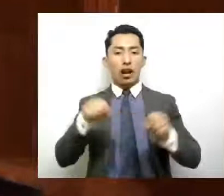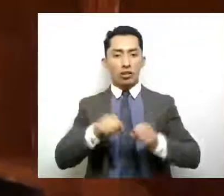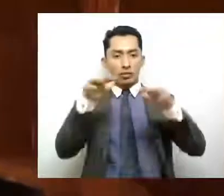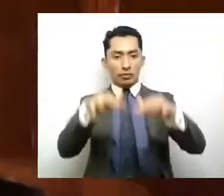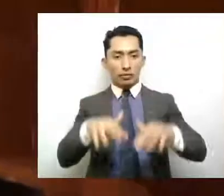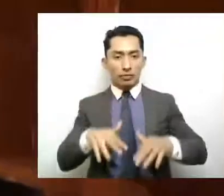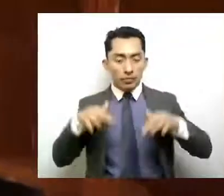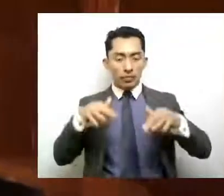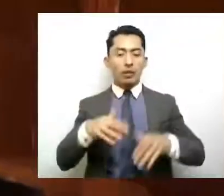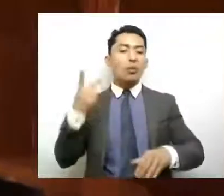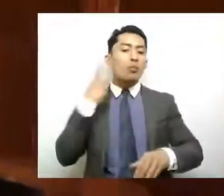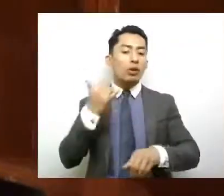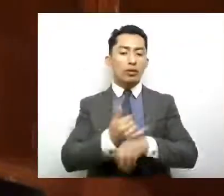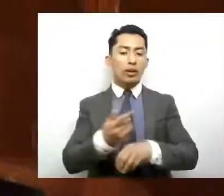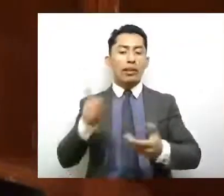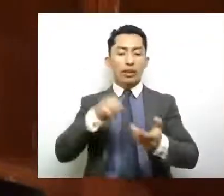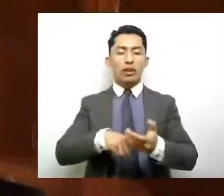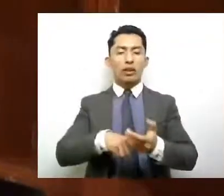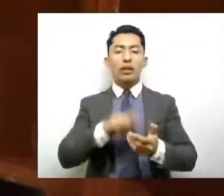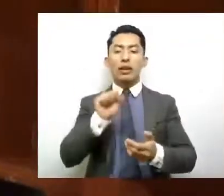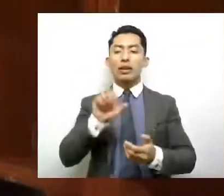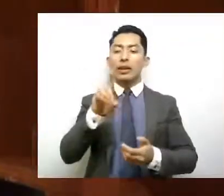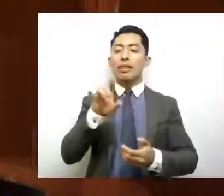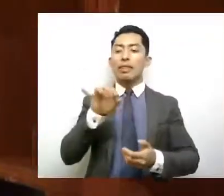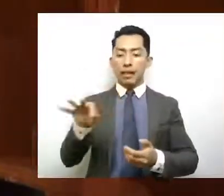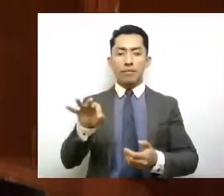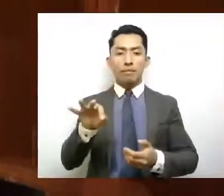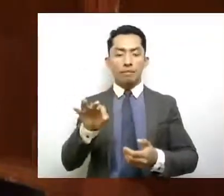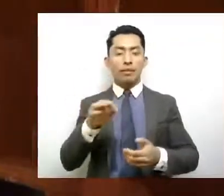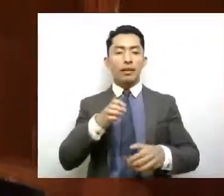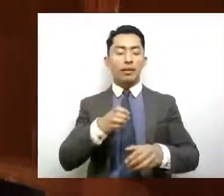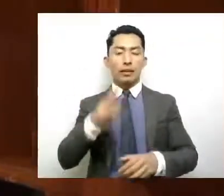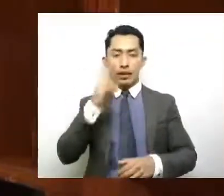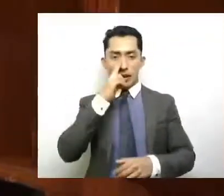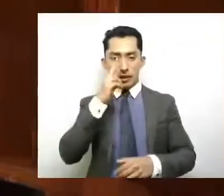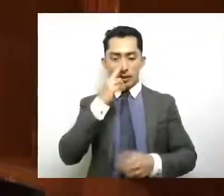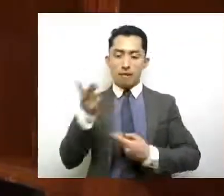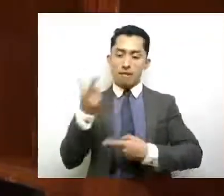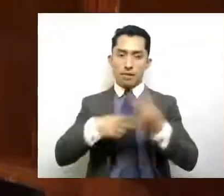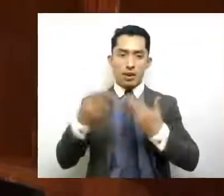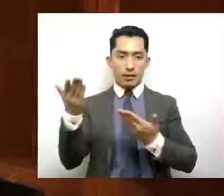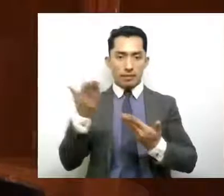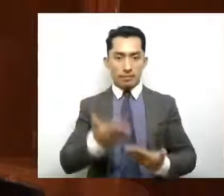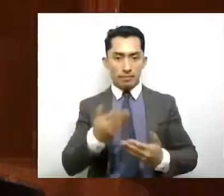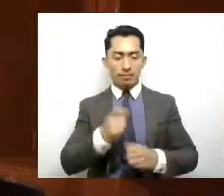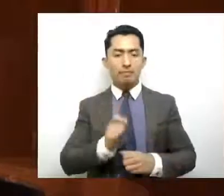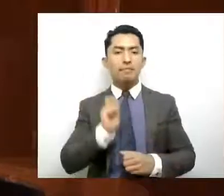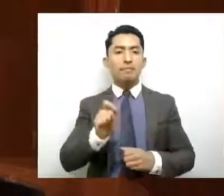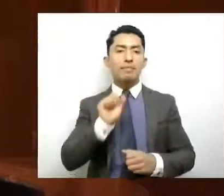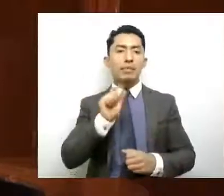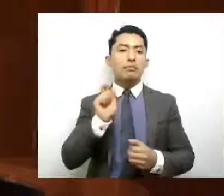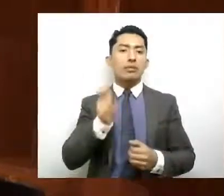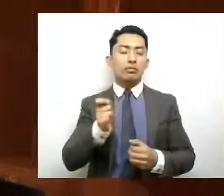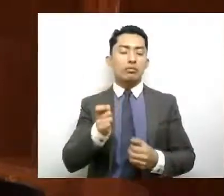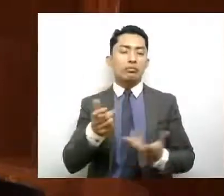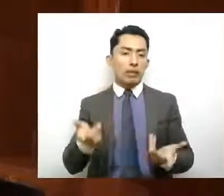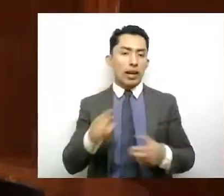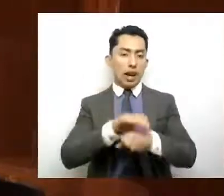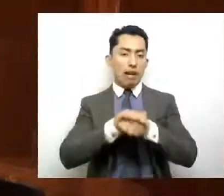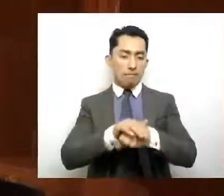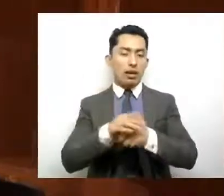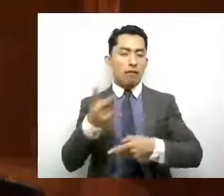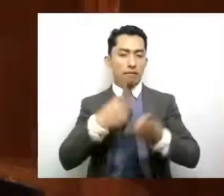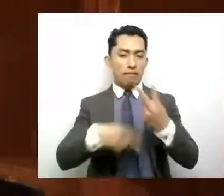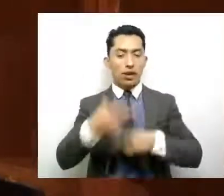procuradora del Sistema Municipal de Nezahualcóyotl y acompañada gratamente de unos amigos y